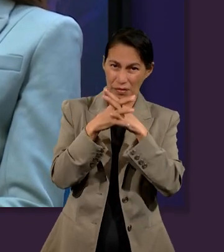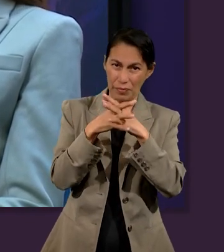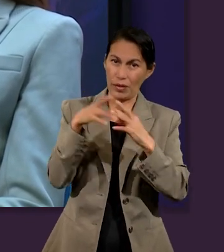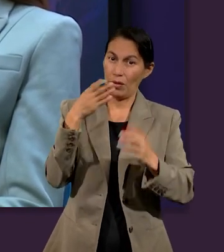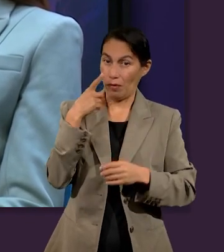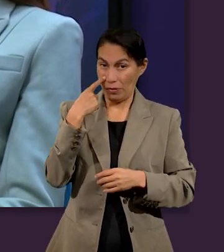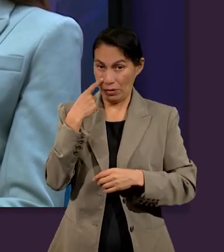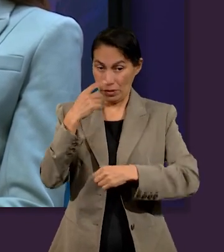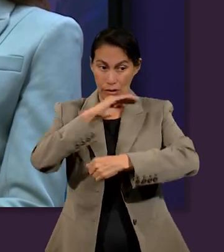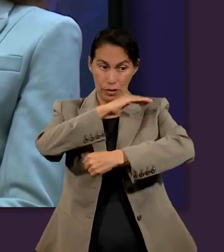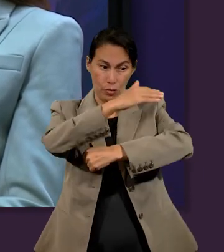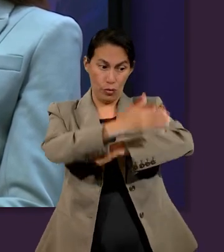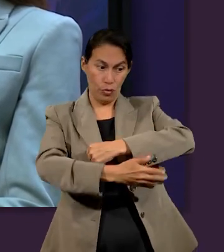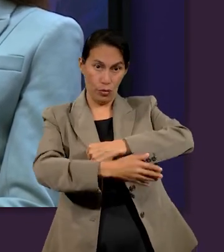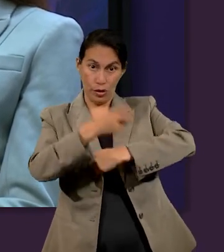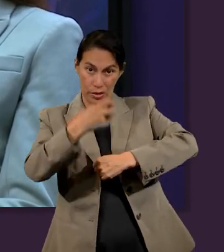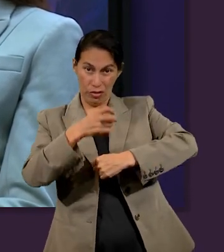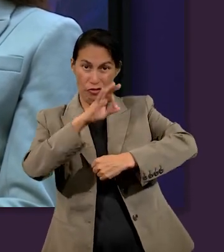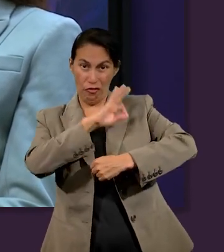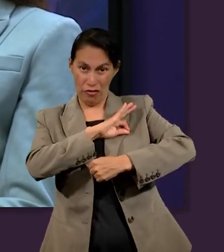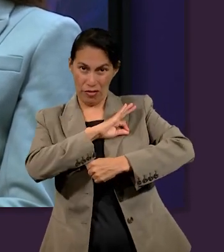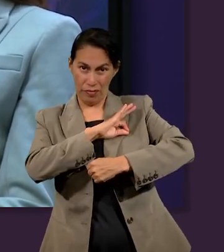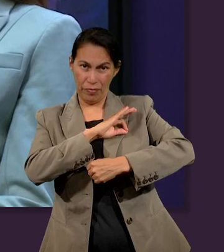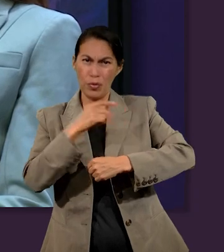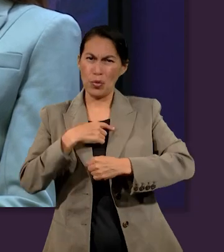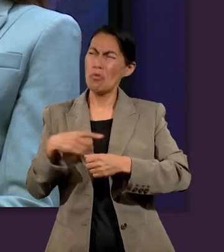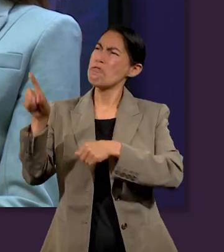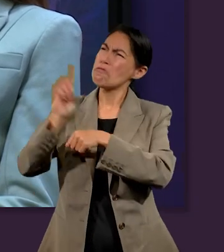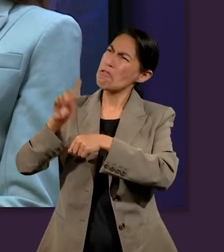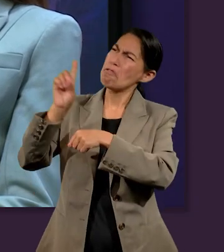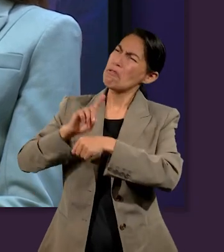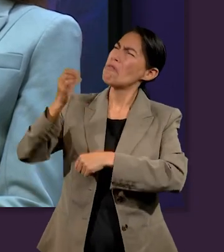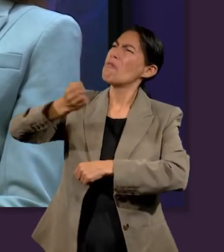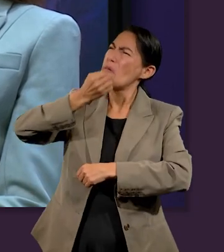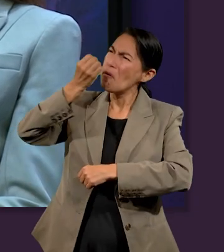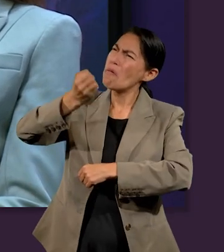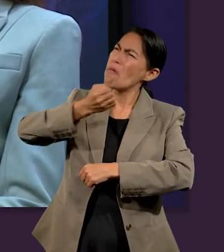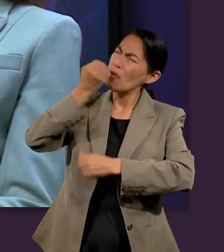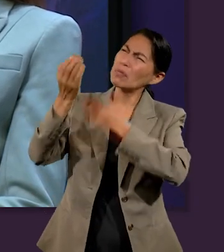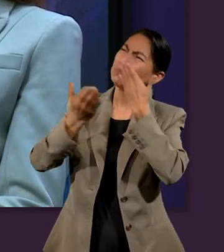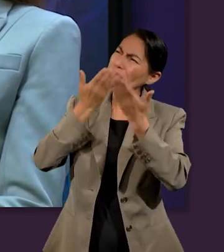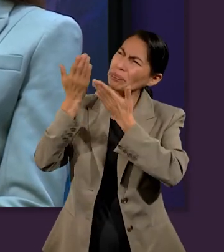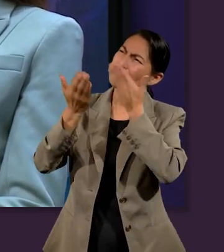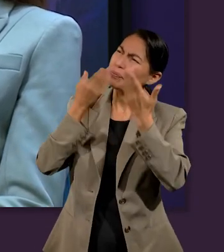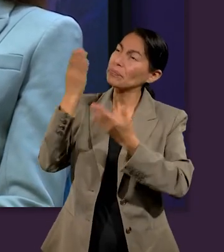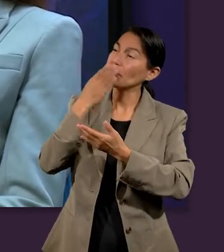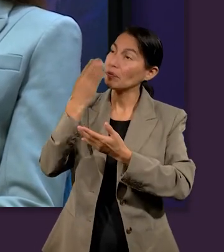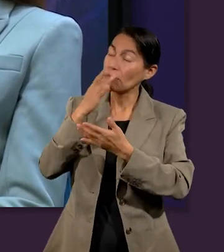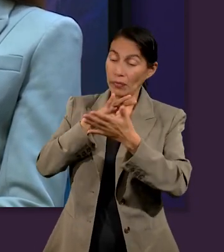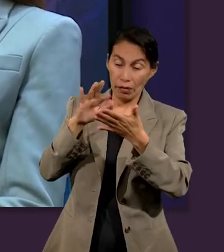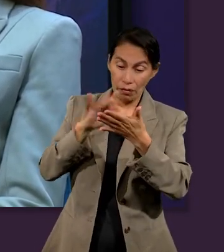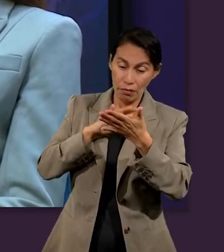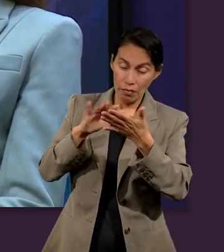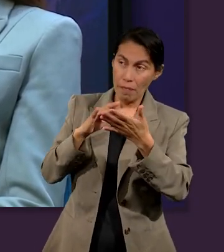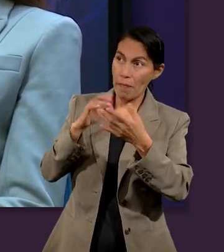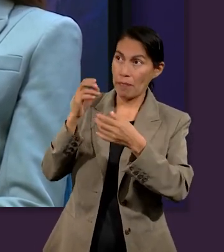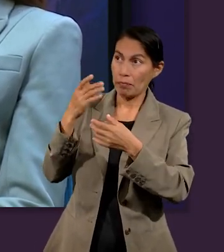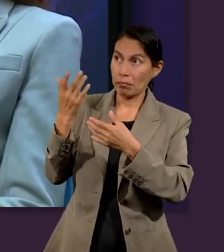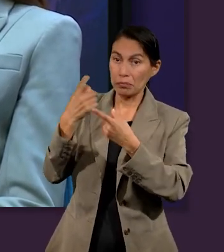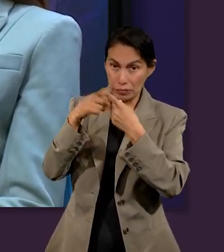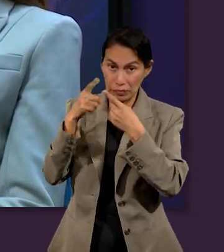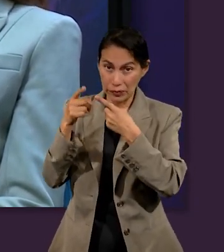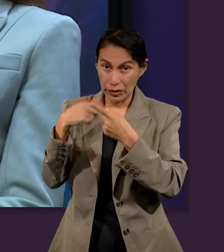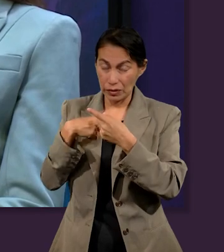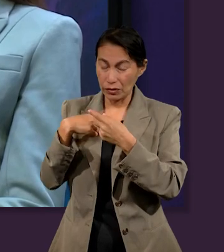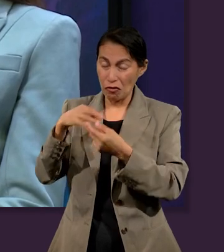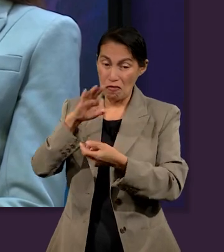quisiera rescatar el escudo de la fe, hay un listado. Cuando a diario yo estrecho mi relación con Dios, cuando oro,